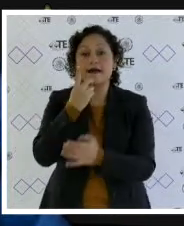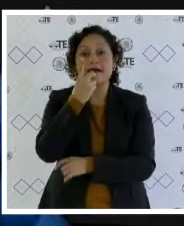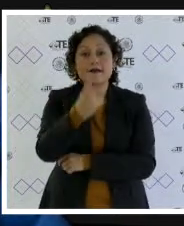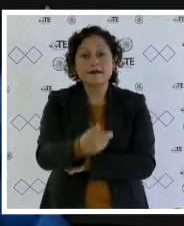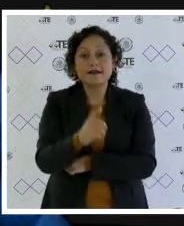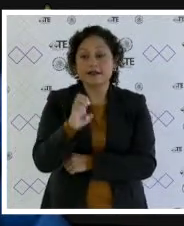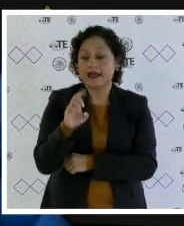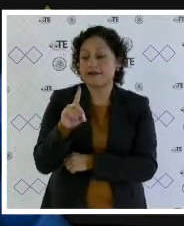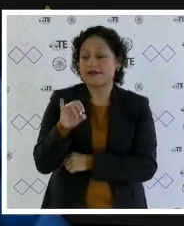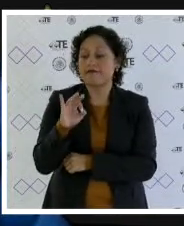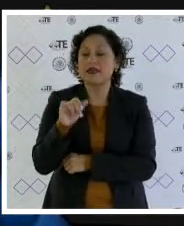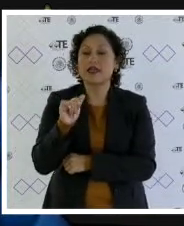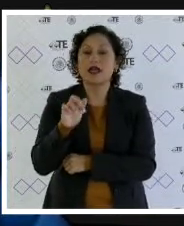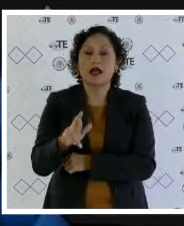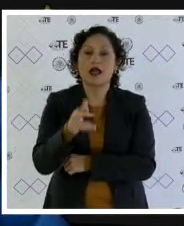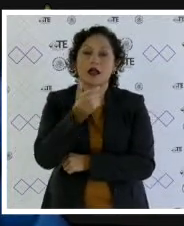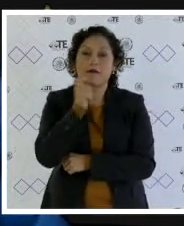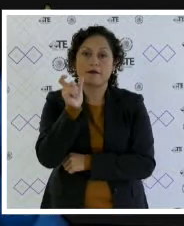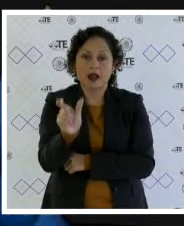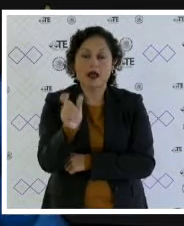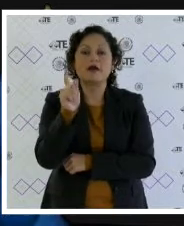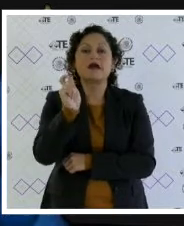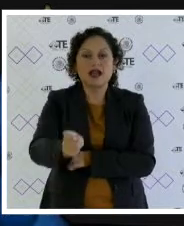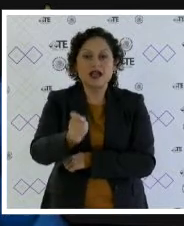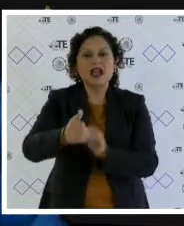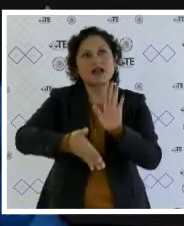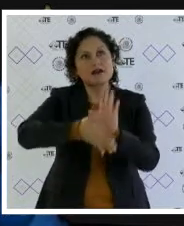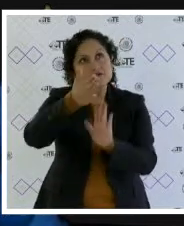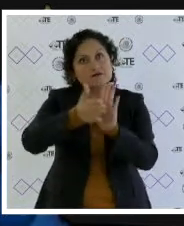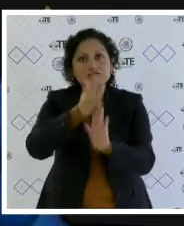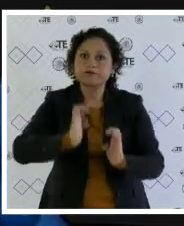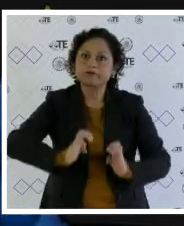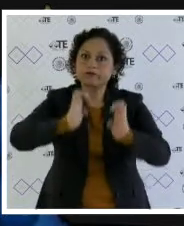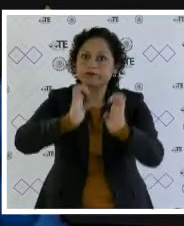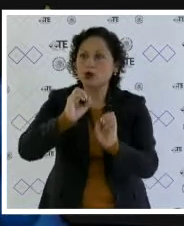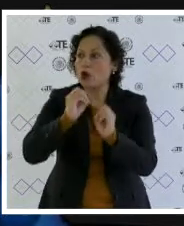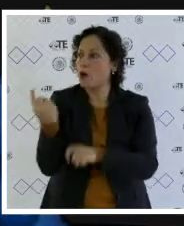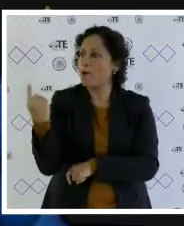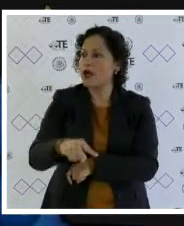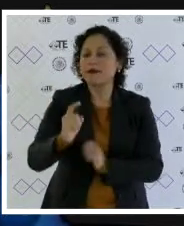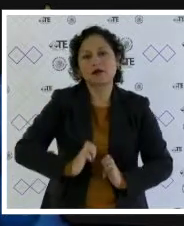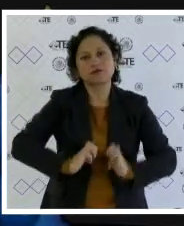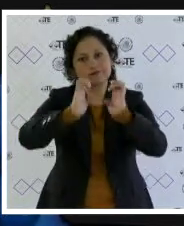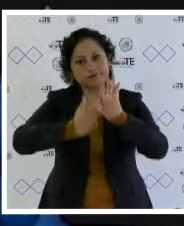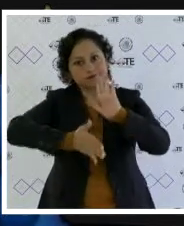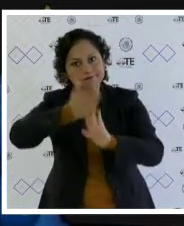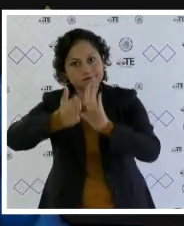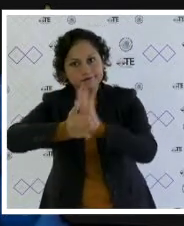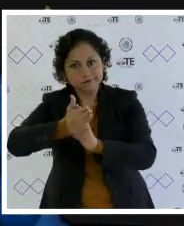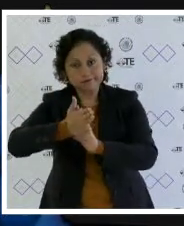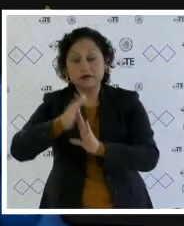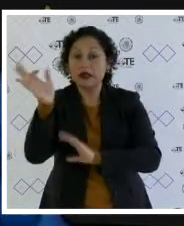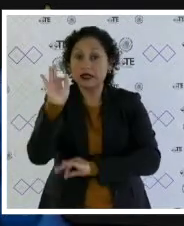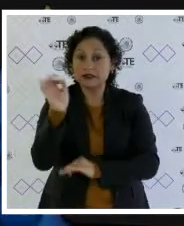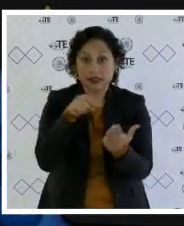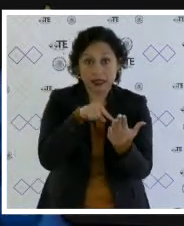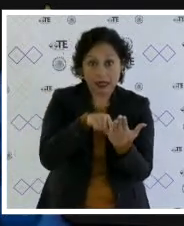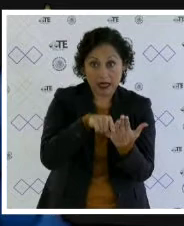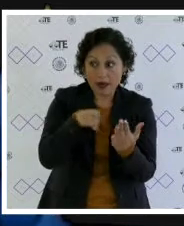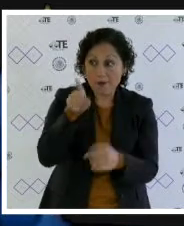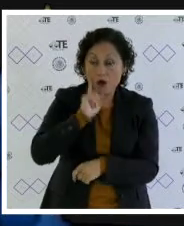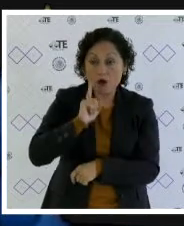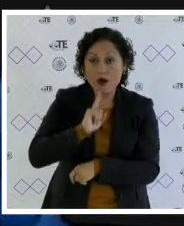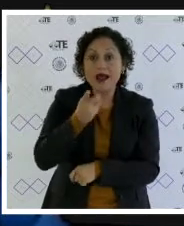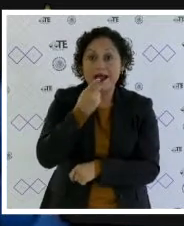edificar se entiende como hacer o construir un edificio o mandarlo construir. De esta forma, si la pretensión de la propuesta es